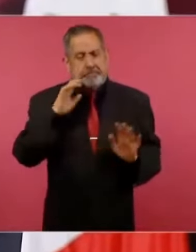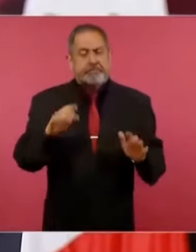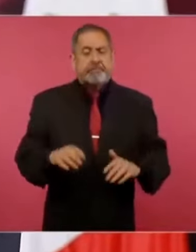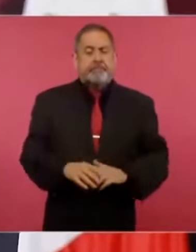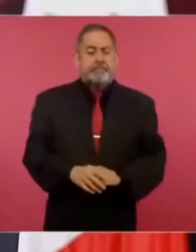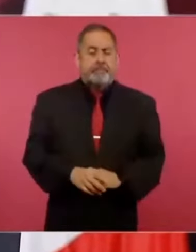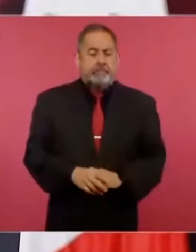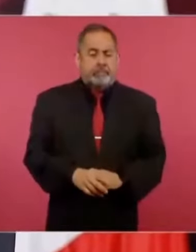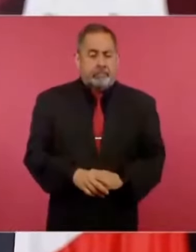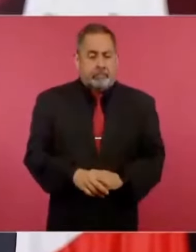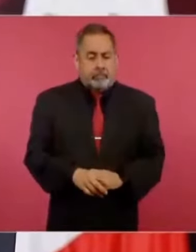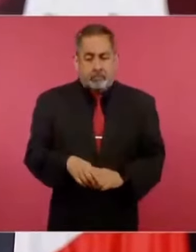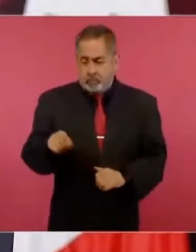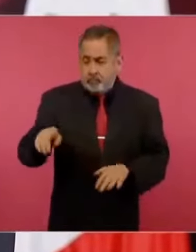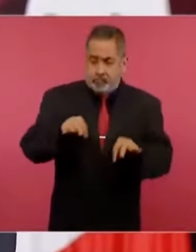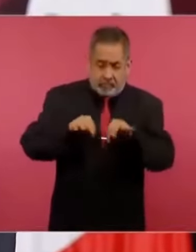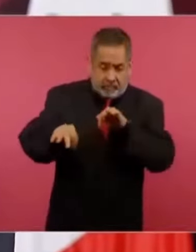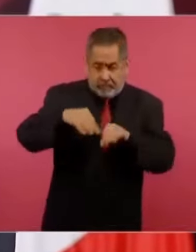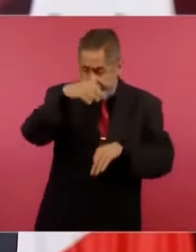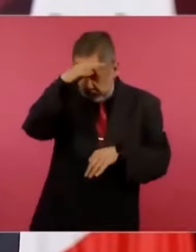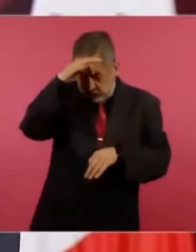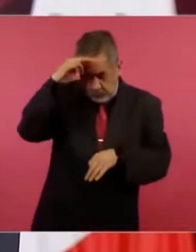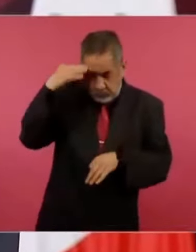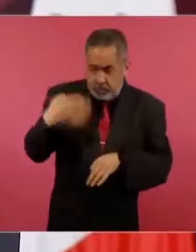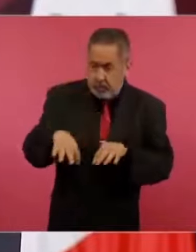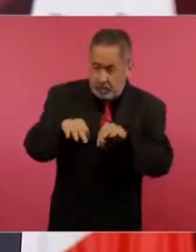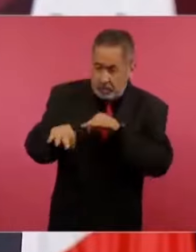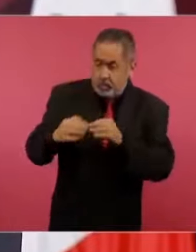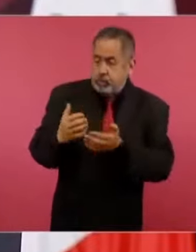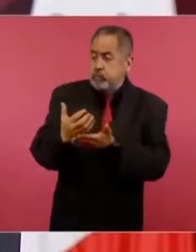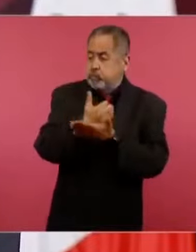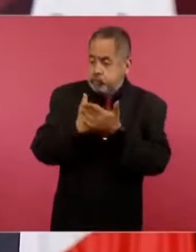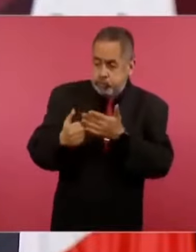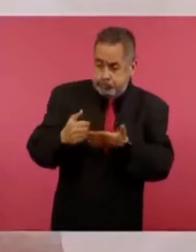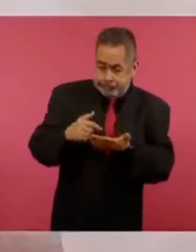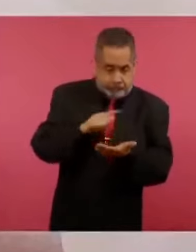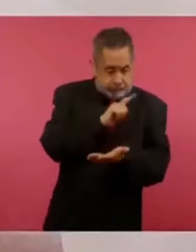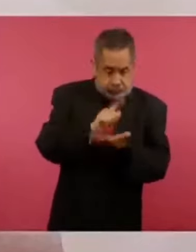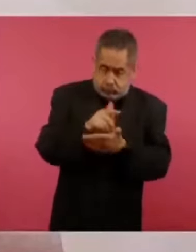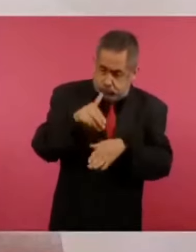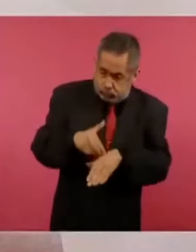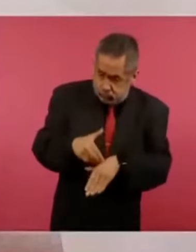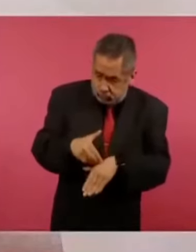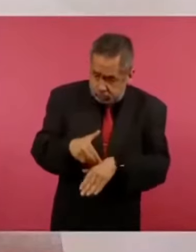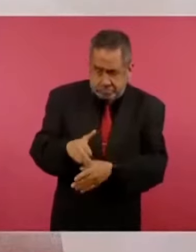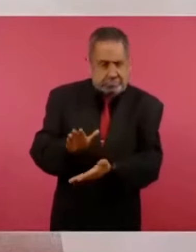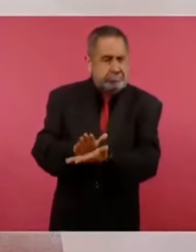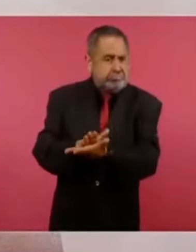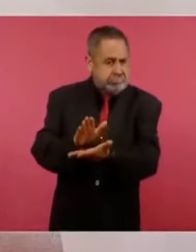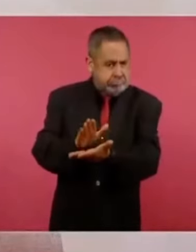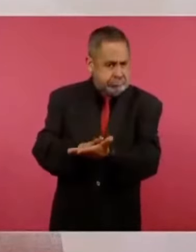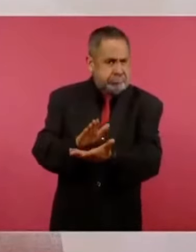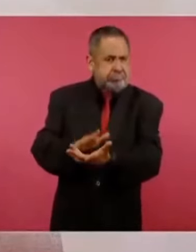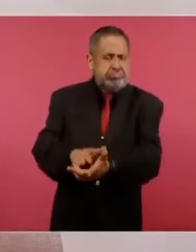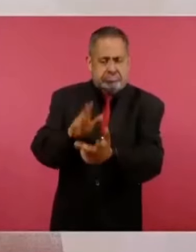Si lo obtuviste con tu trabajo y de conformidad con la ley, mereces respeto,